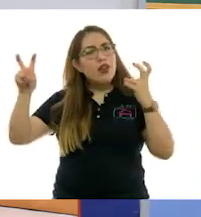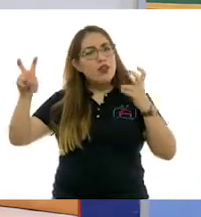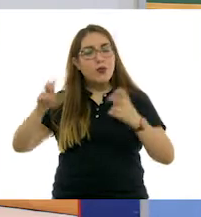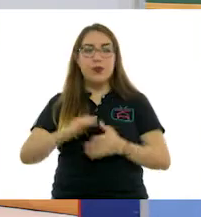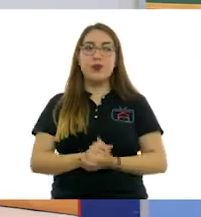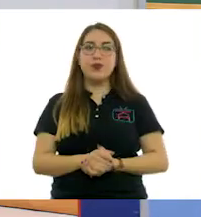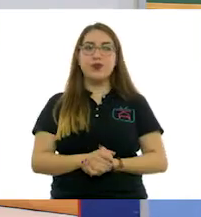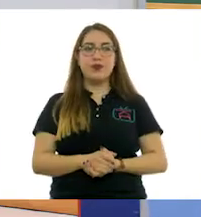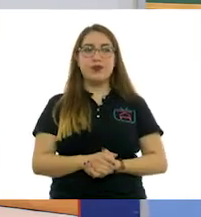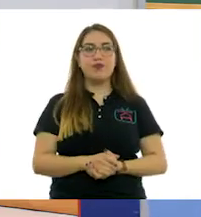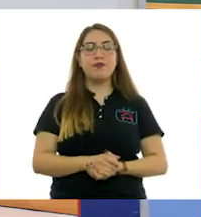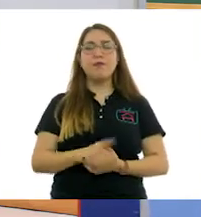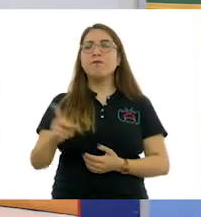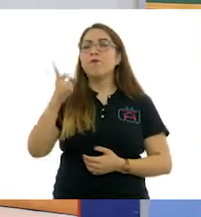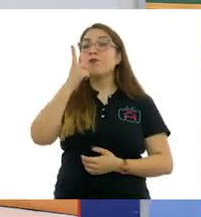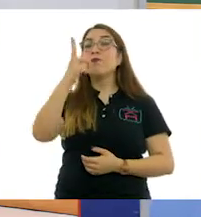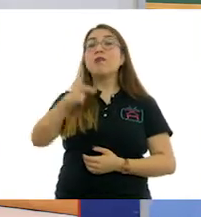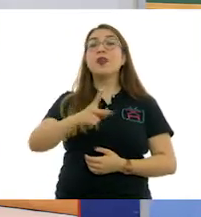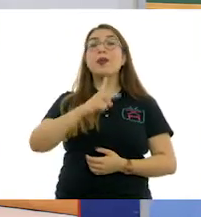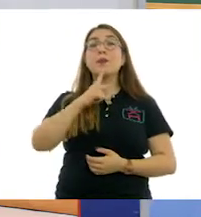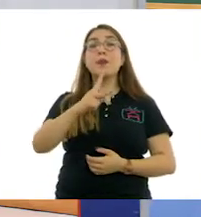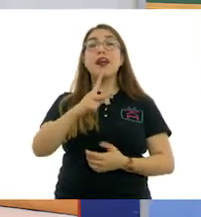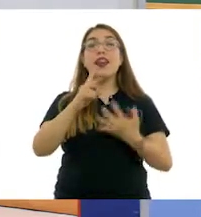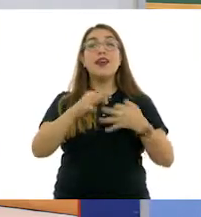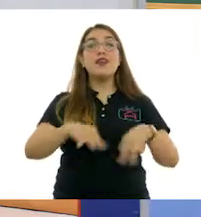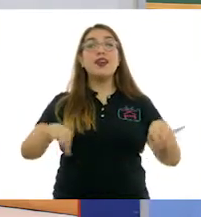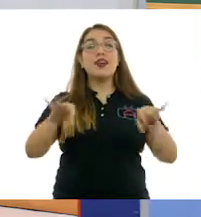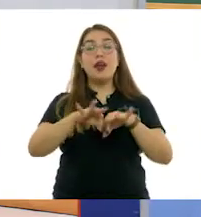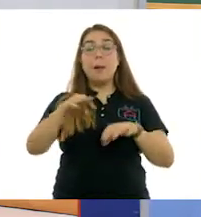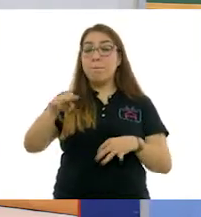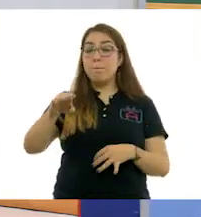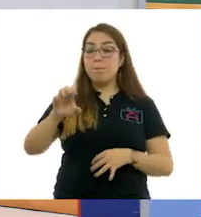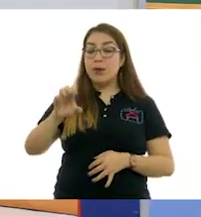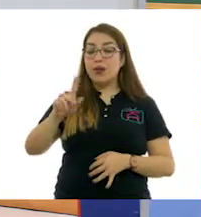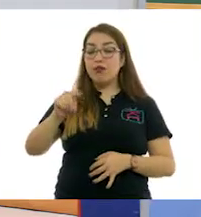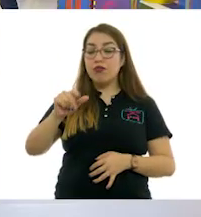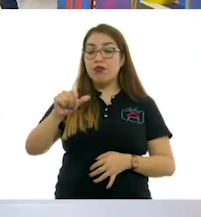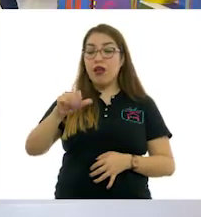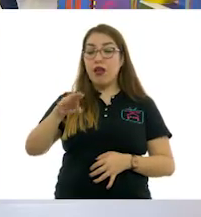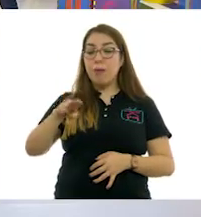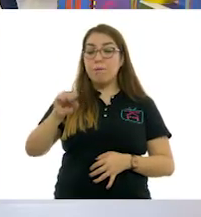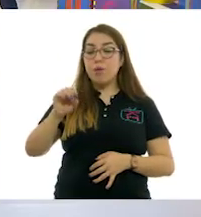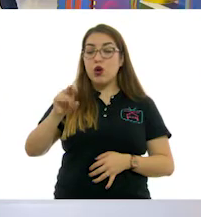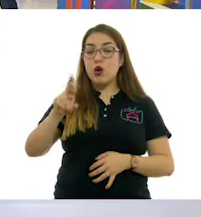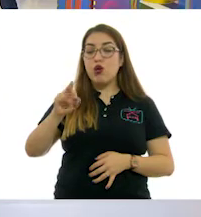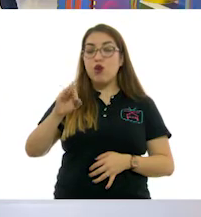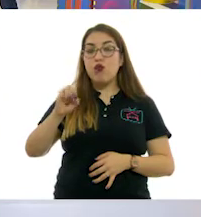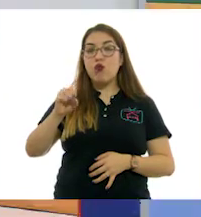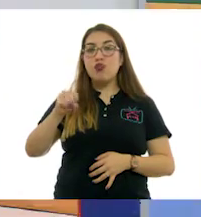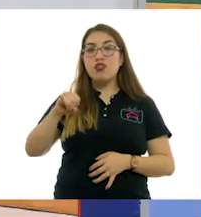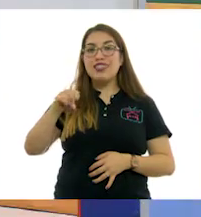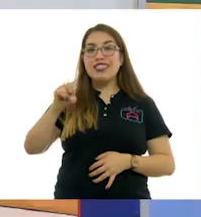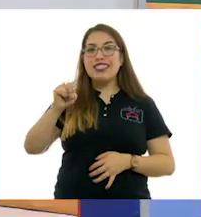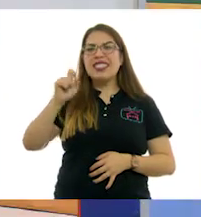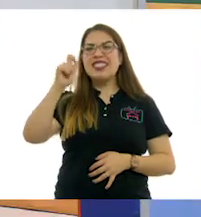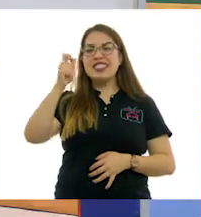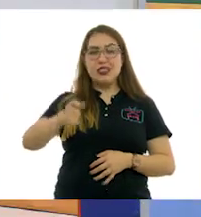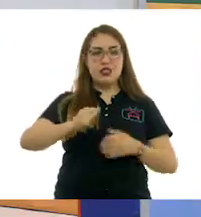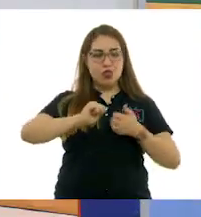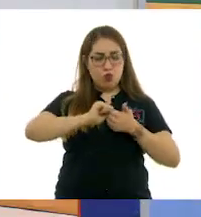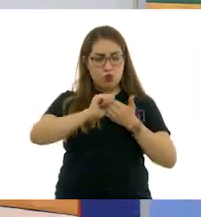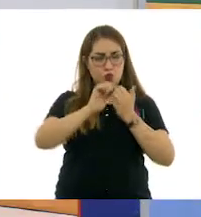ahí dijeron una palabra muy importante, la metamorfosis. Sí. Cada cuadro era una transformación